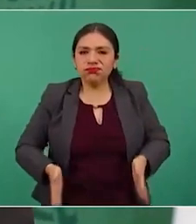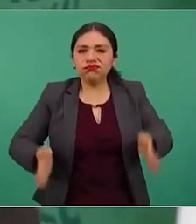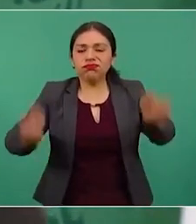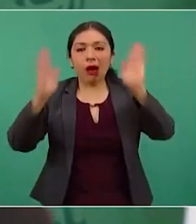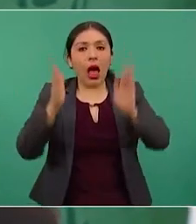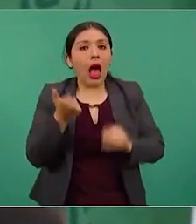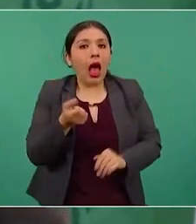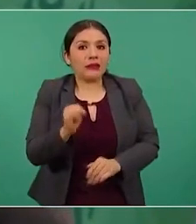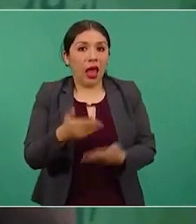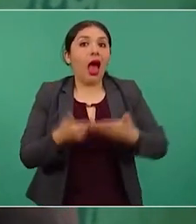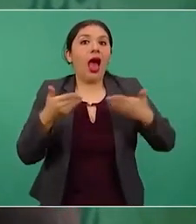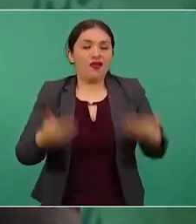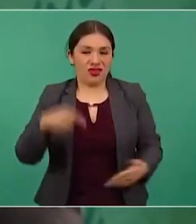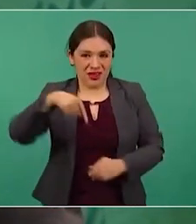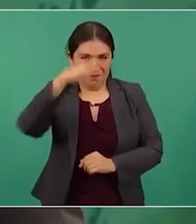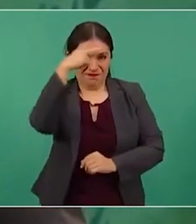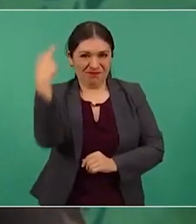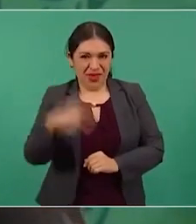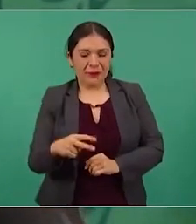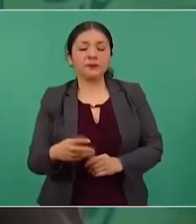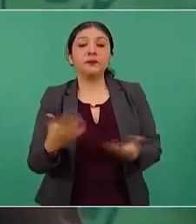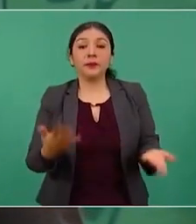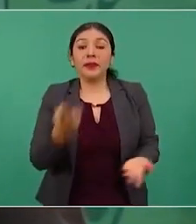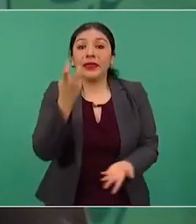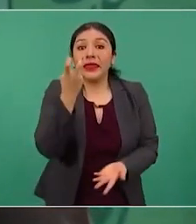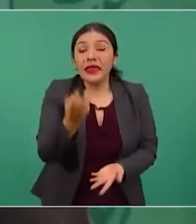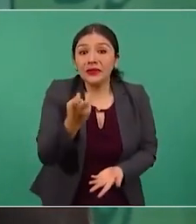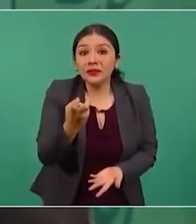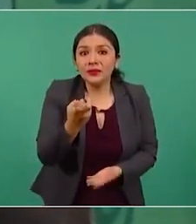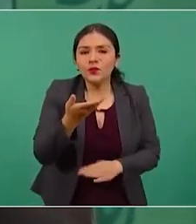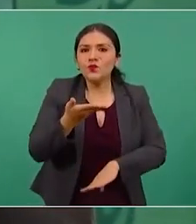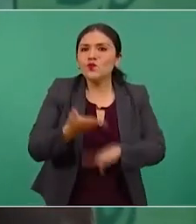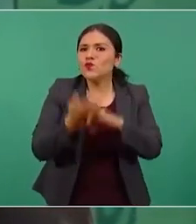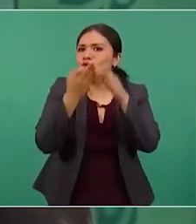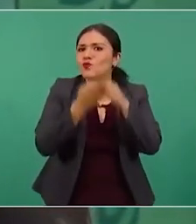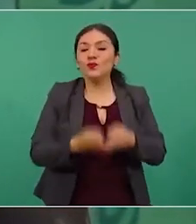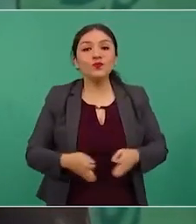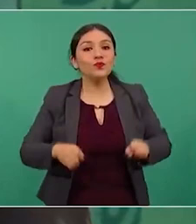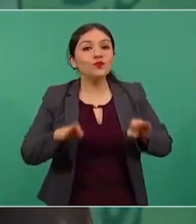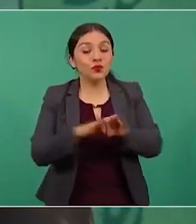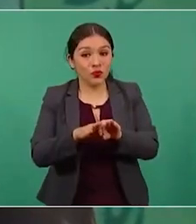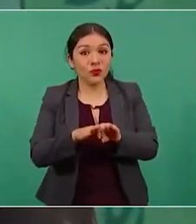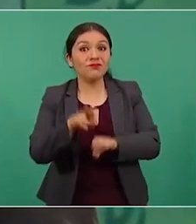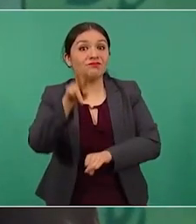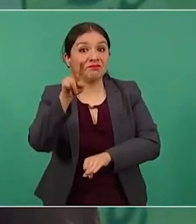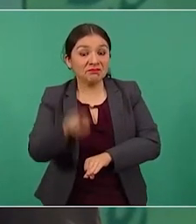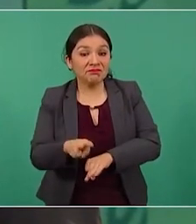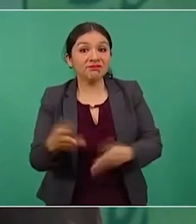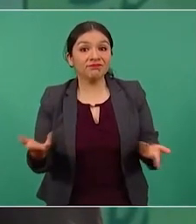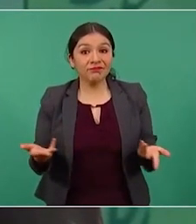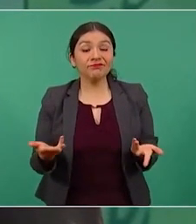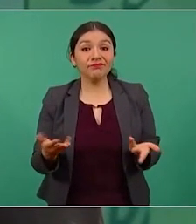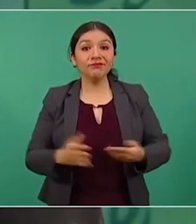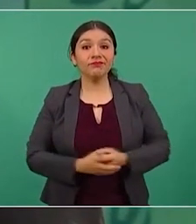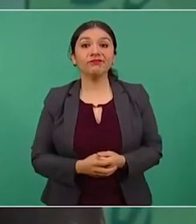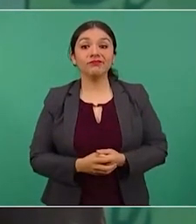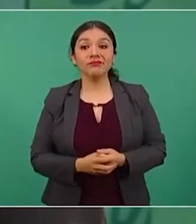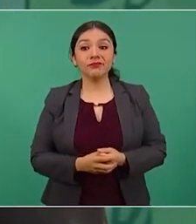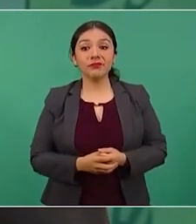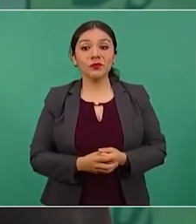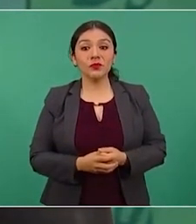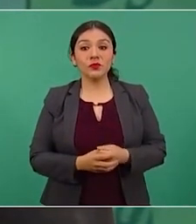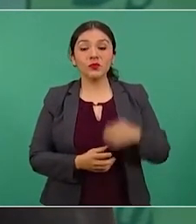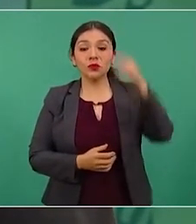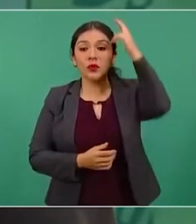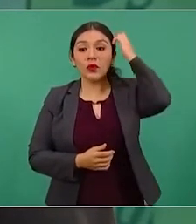ser. Y eso es muy importante, porque